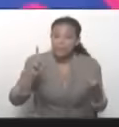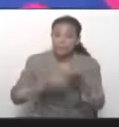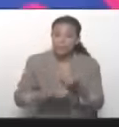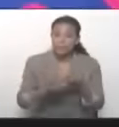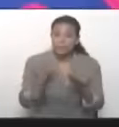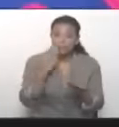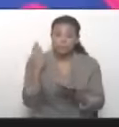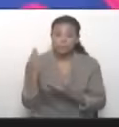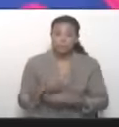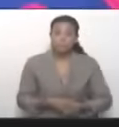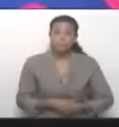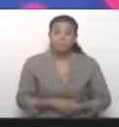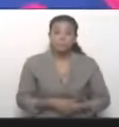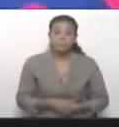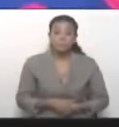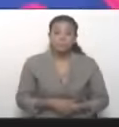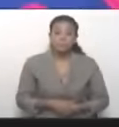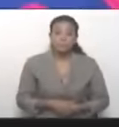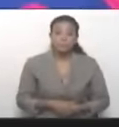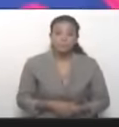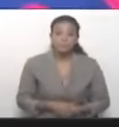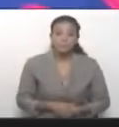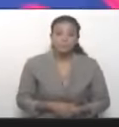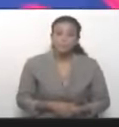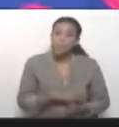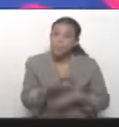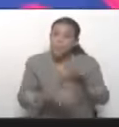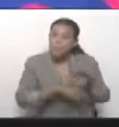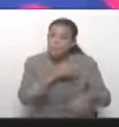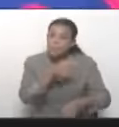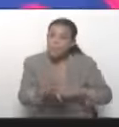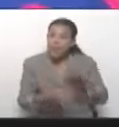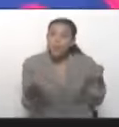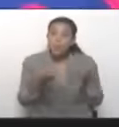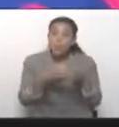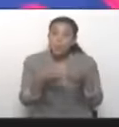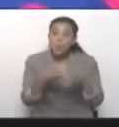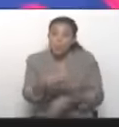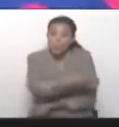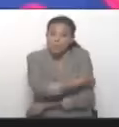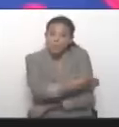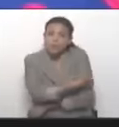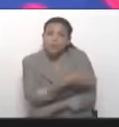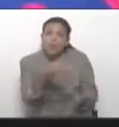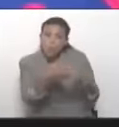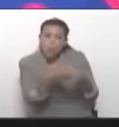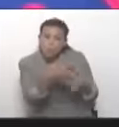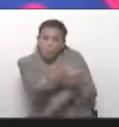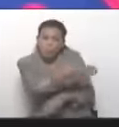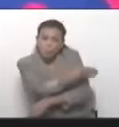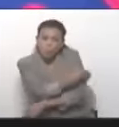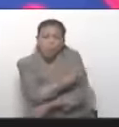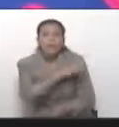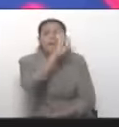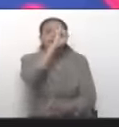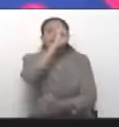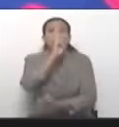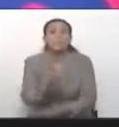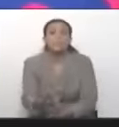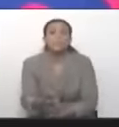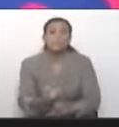Antes que hable Silita. Yo le digo a ese grupo de opositores. Que respeto.